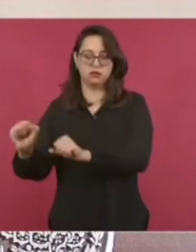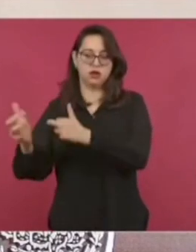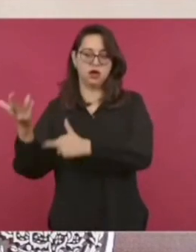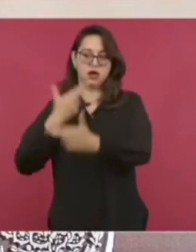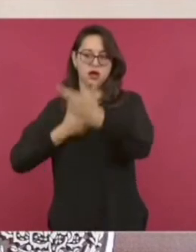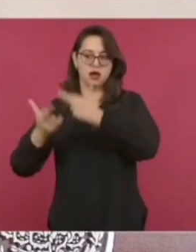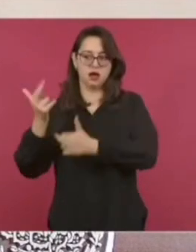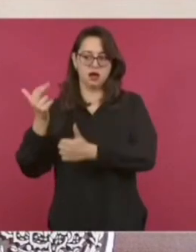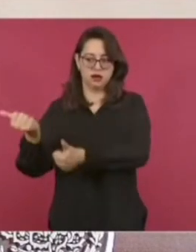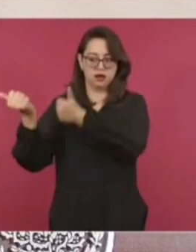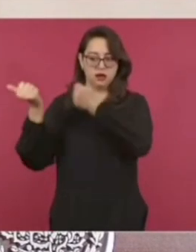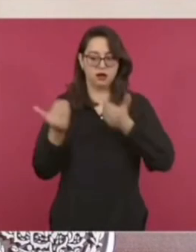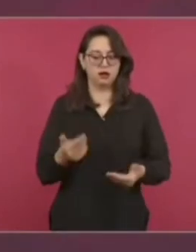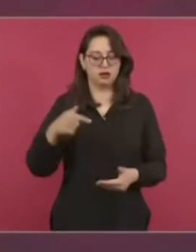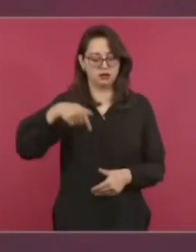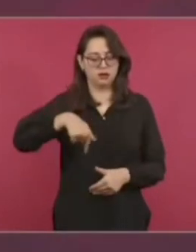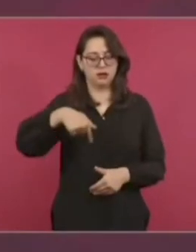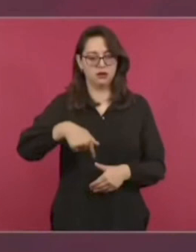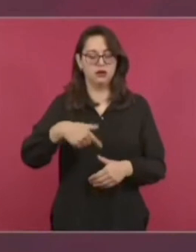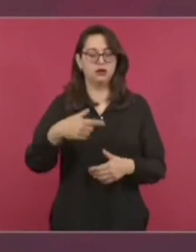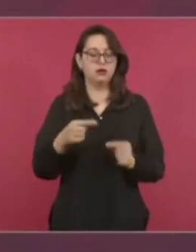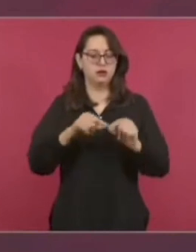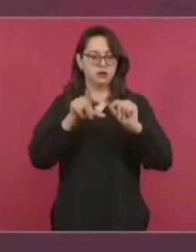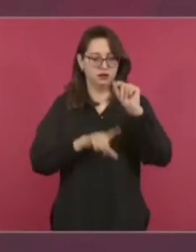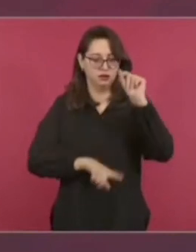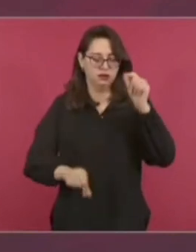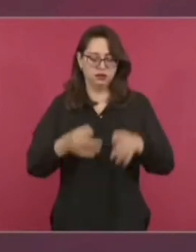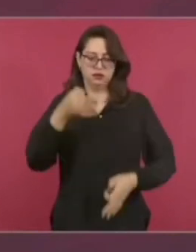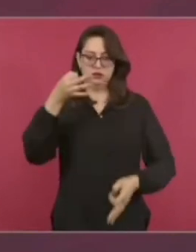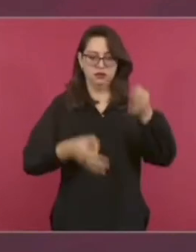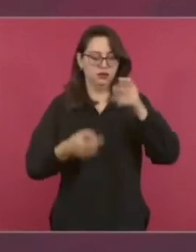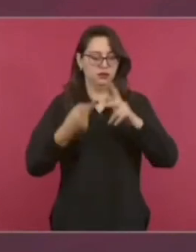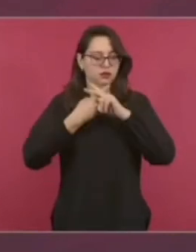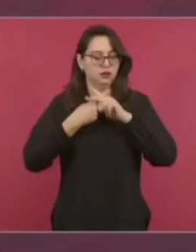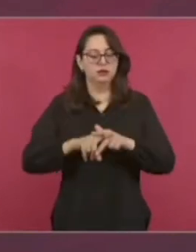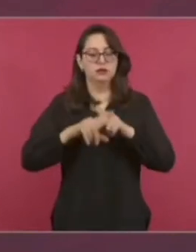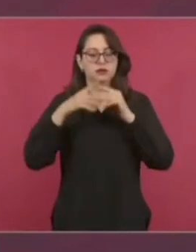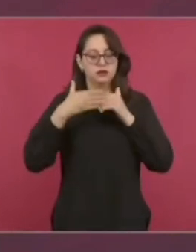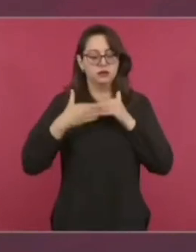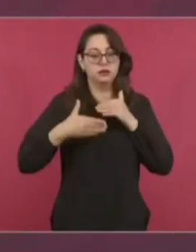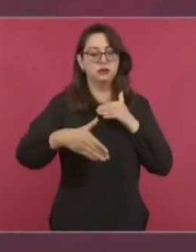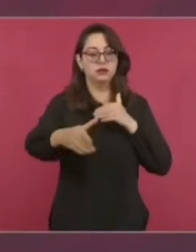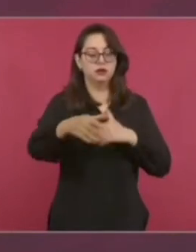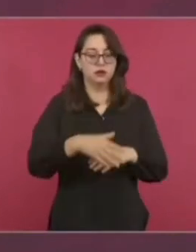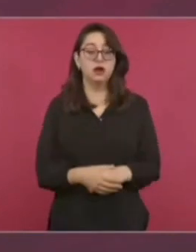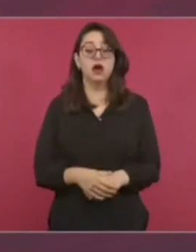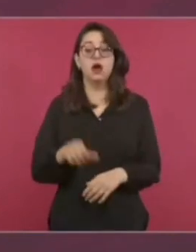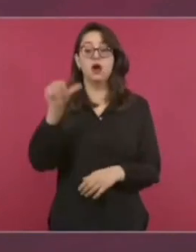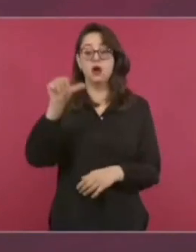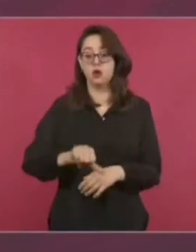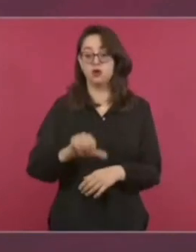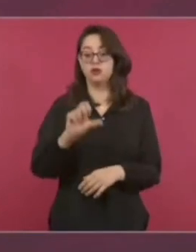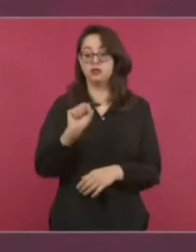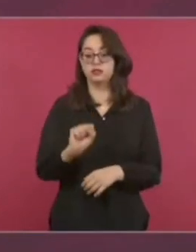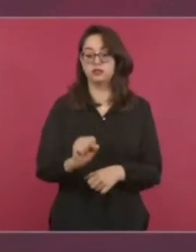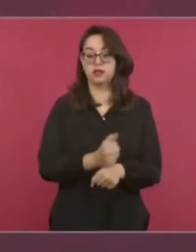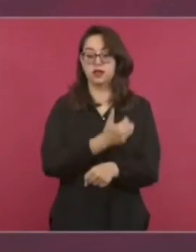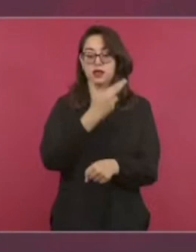Hoy va a informar sobre este caso la Secretaría de Relaciones